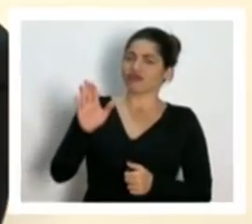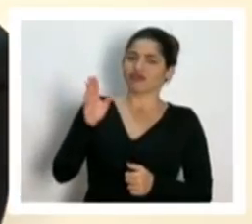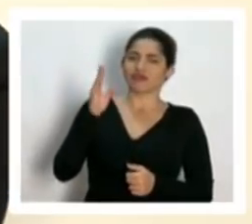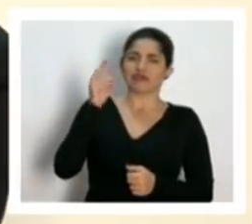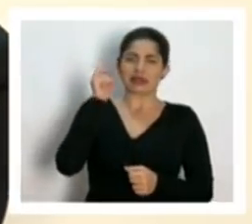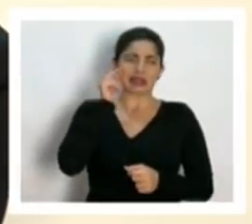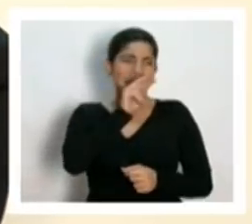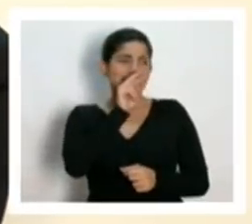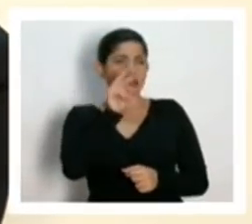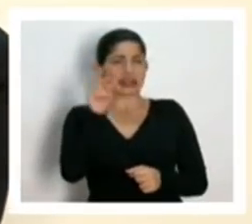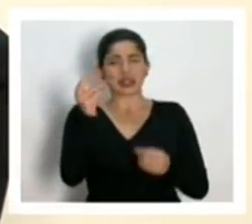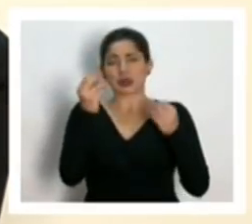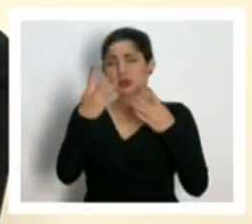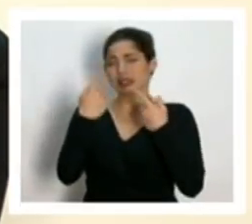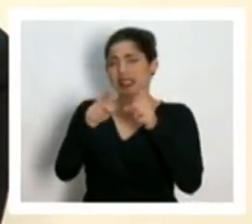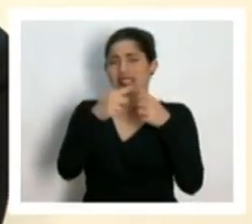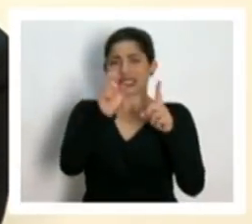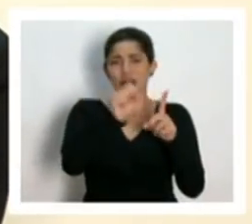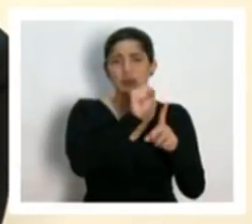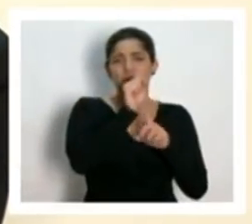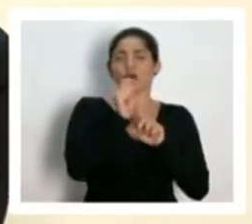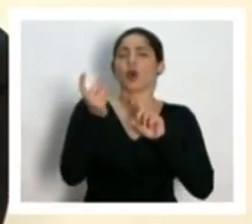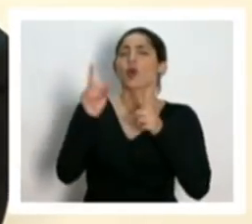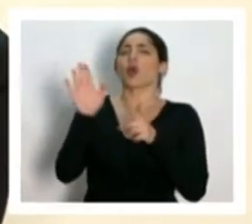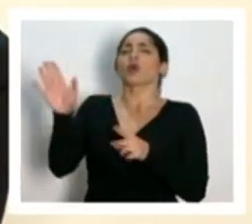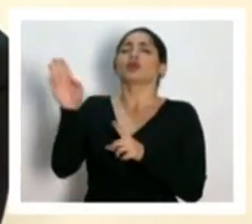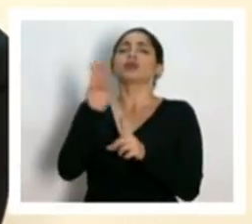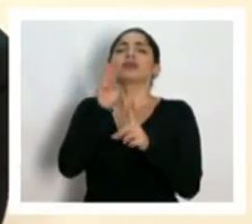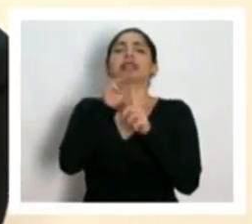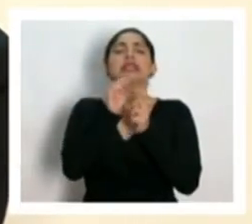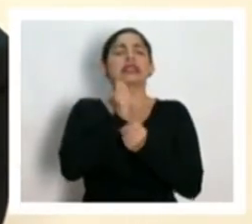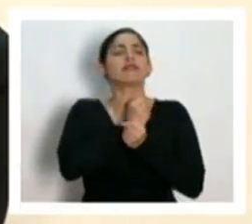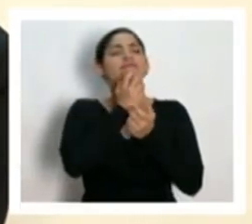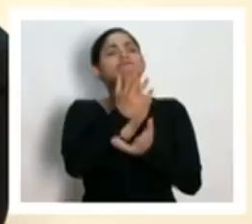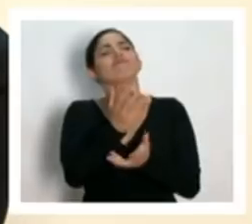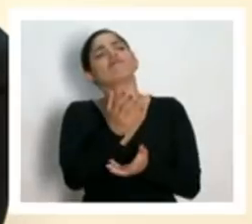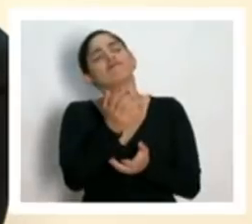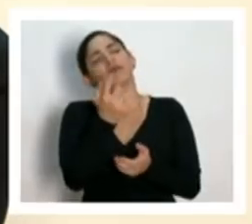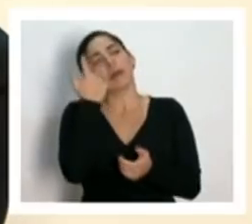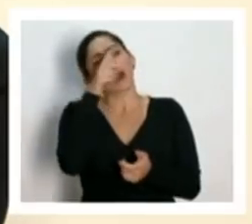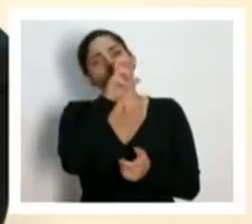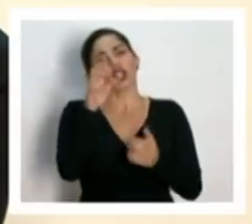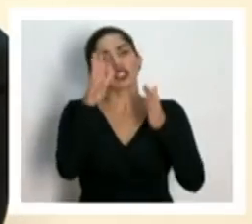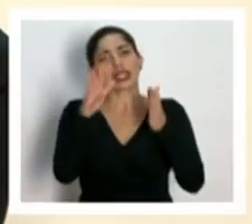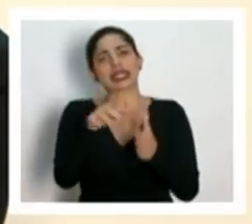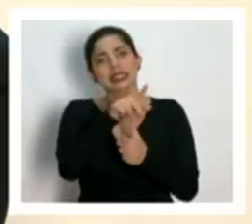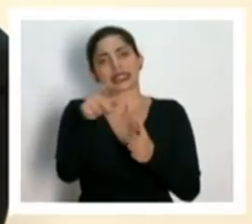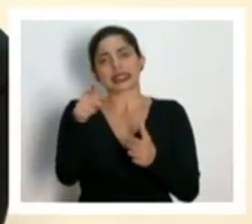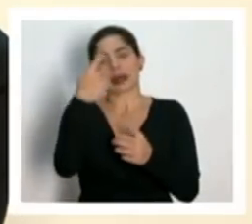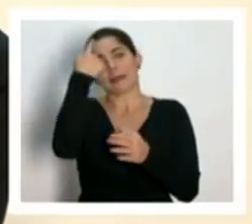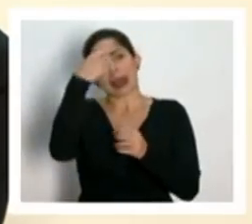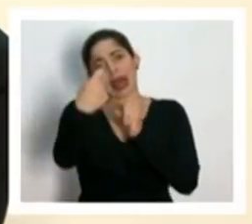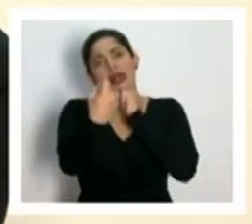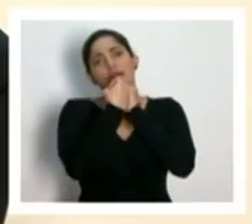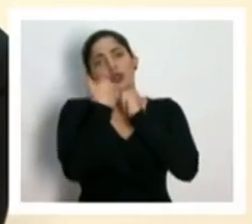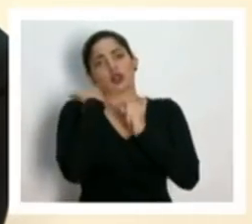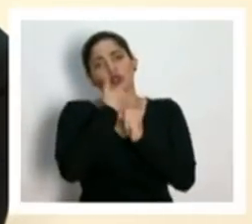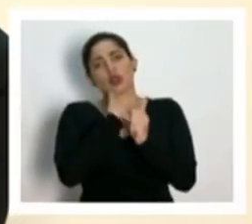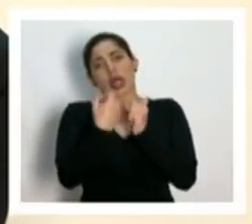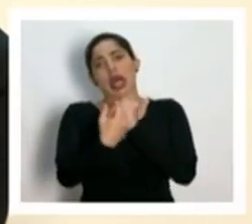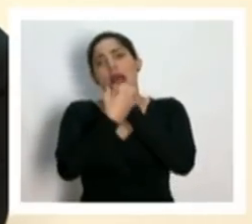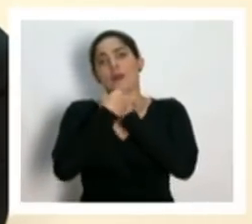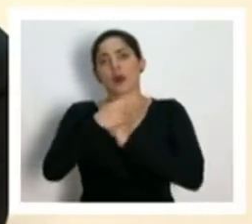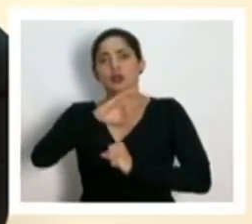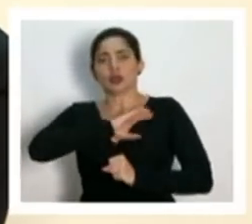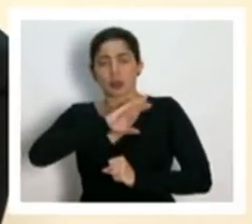tantas realidades cuál es su mensaje a las y los costarricenses para que nos apoyen para que apoyen a la benemérita